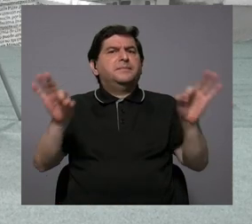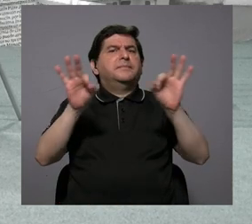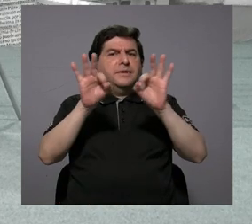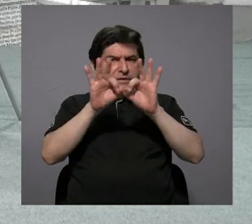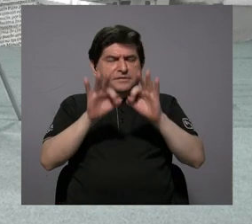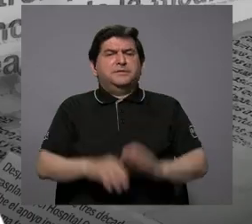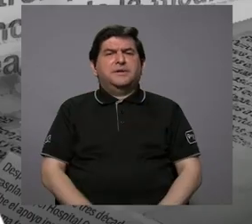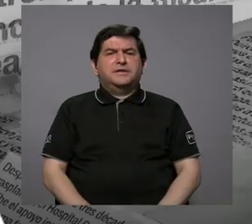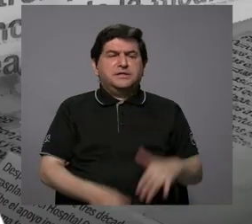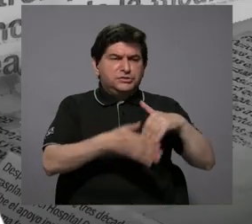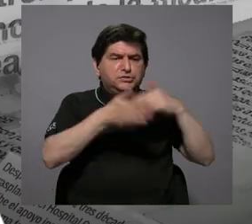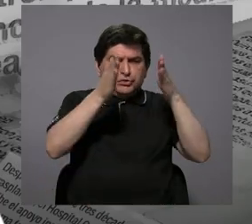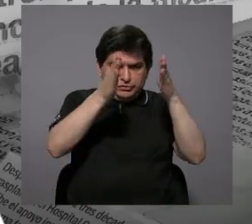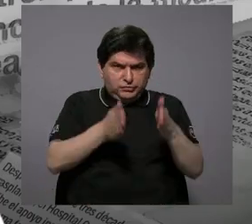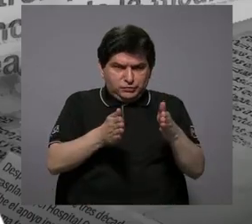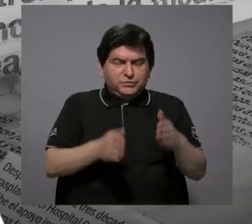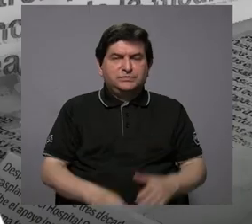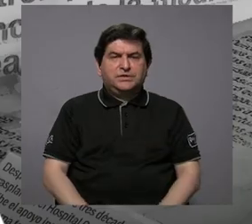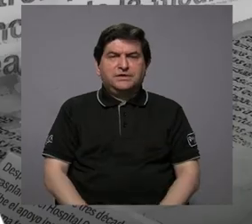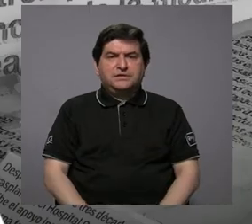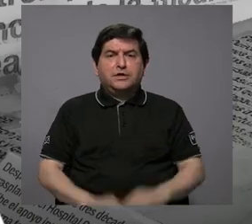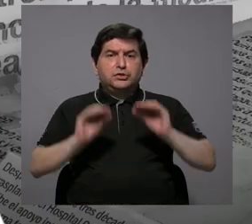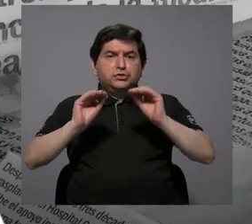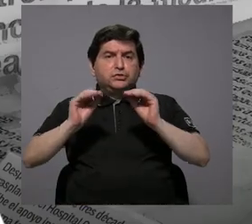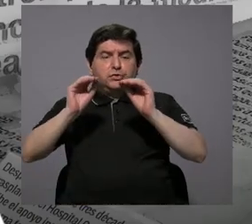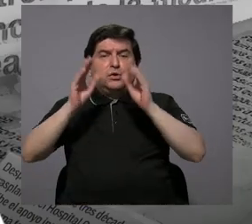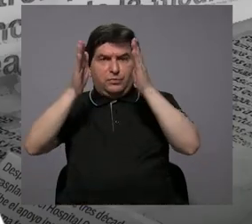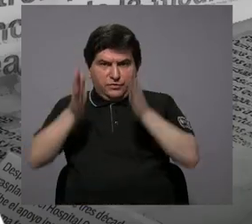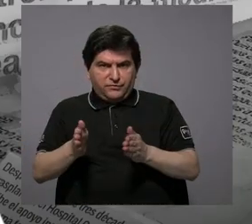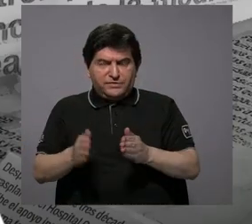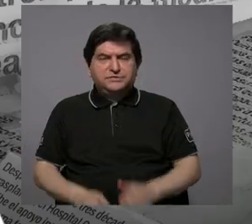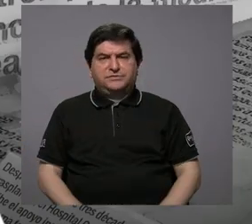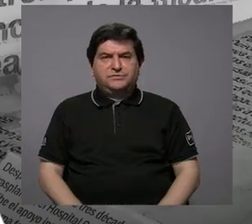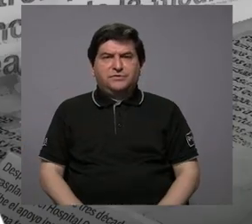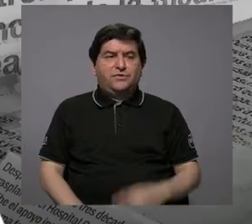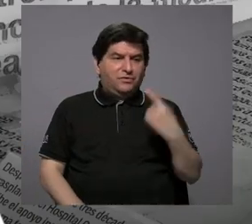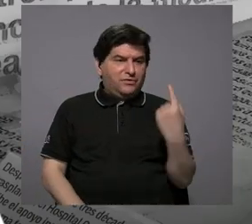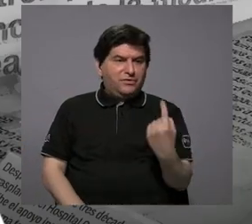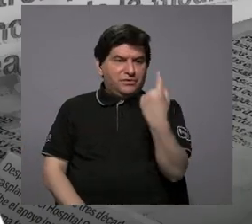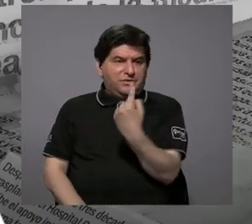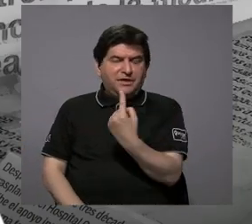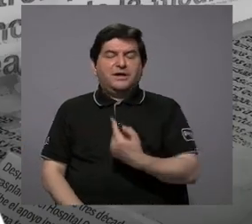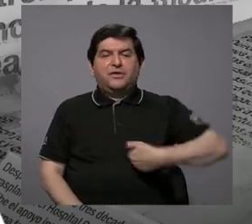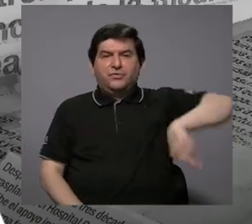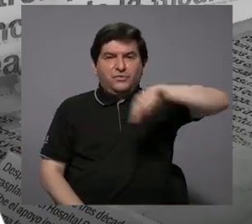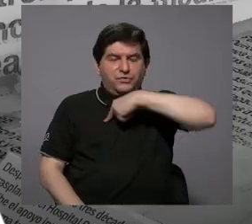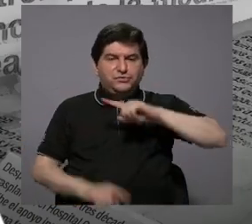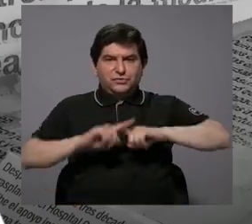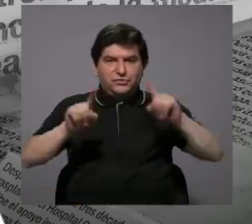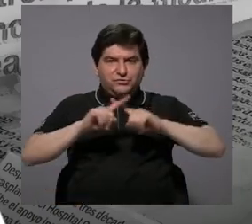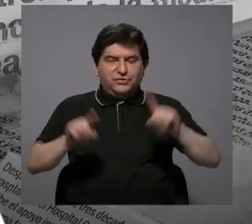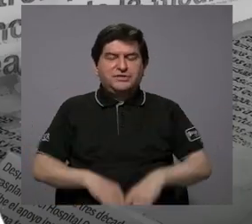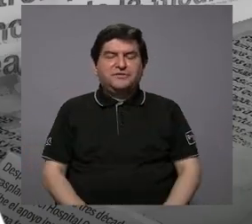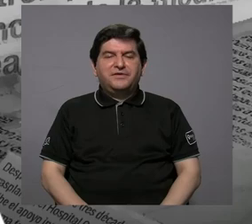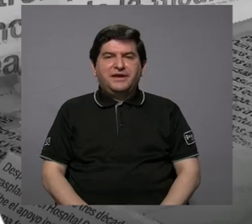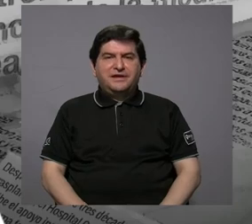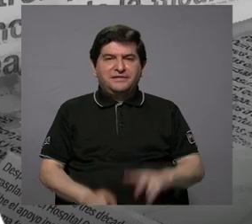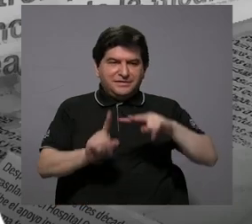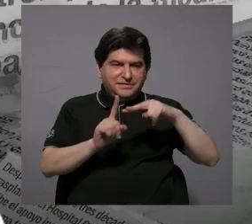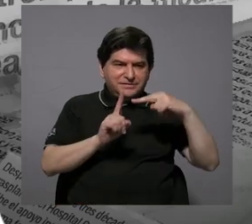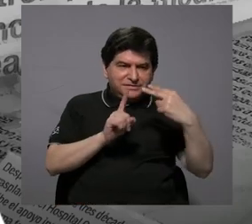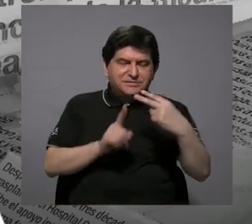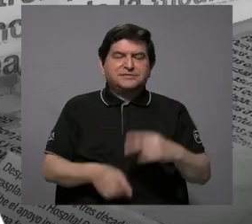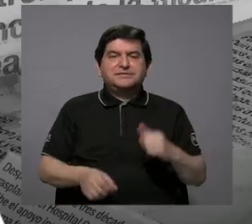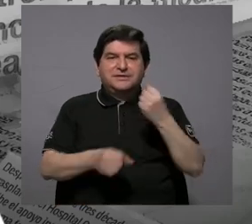participación de estudiantes y de docentes también, de cada uno de los que tenemos estas diferentes